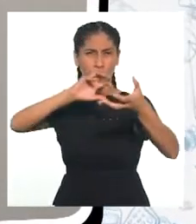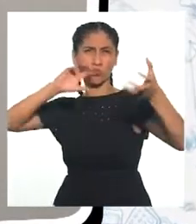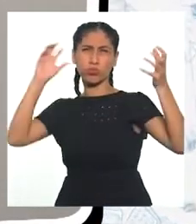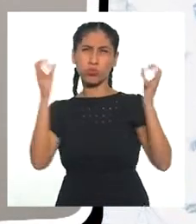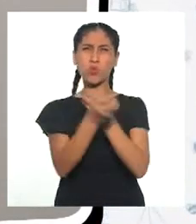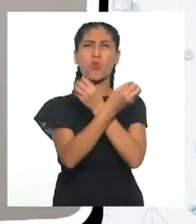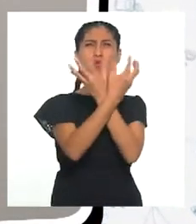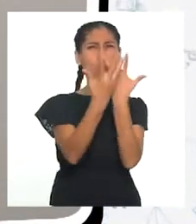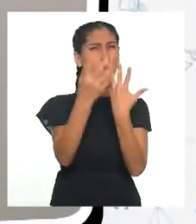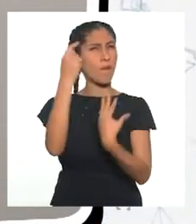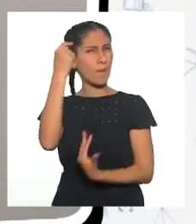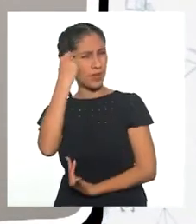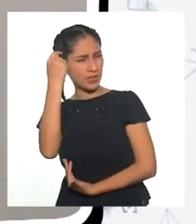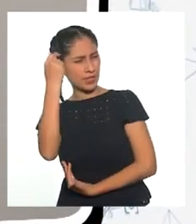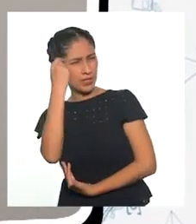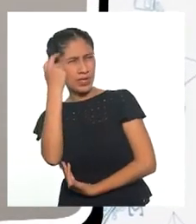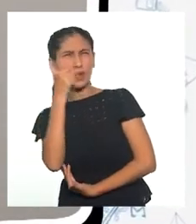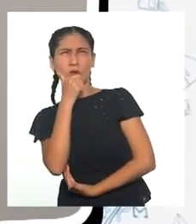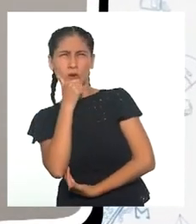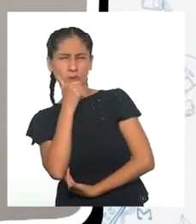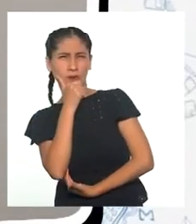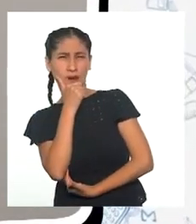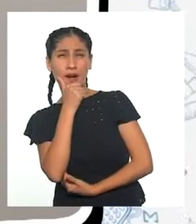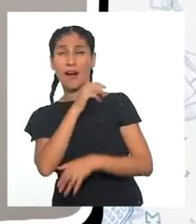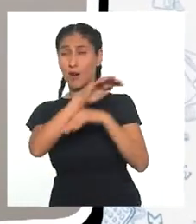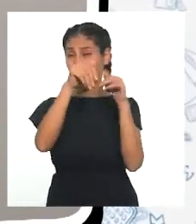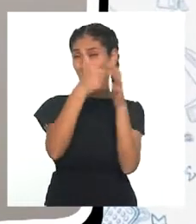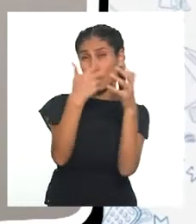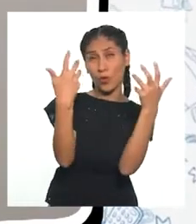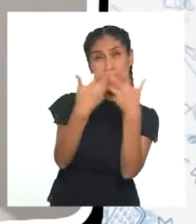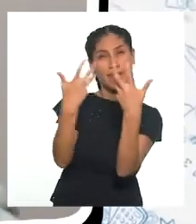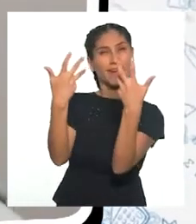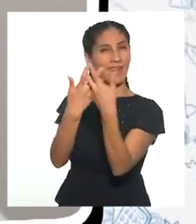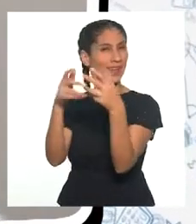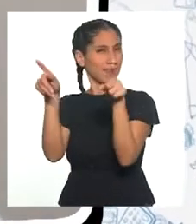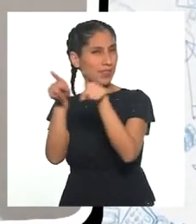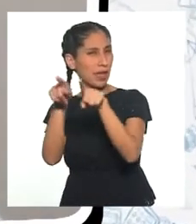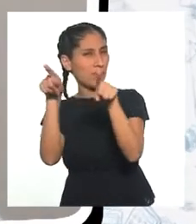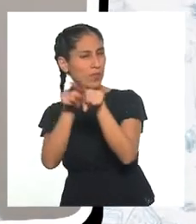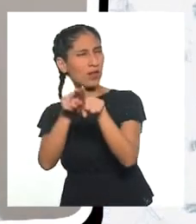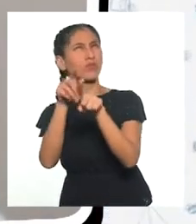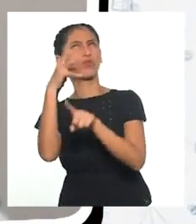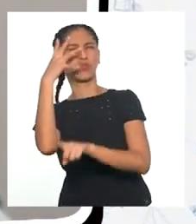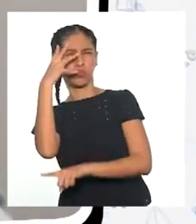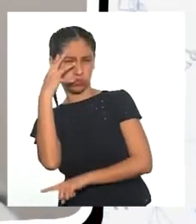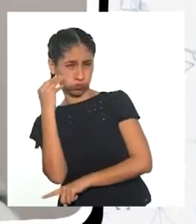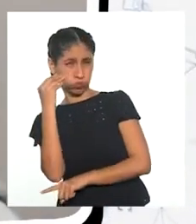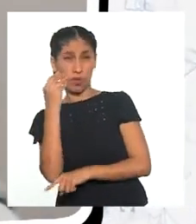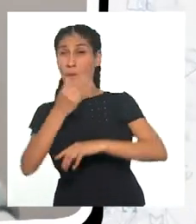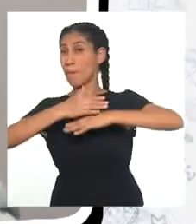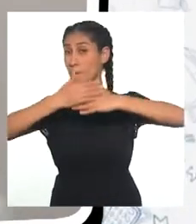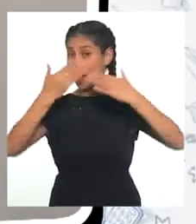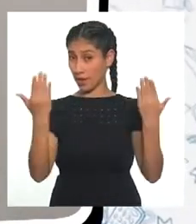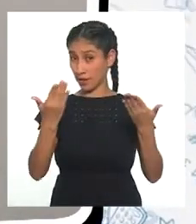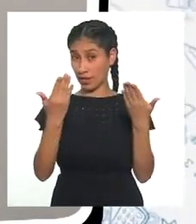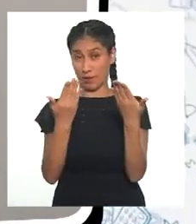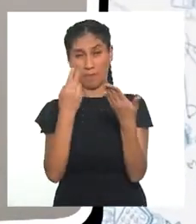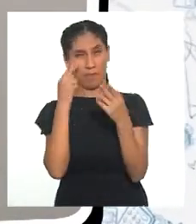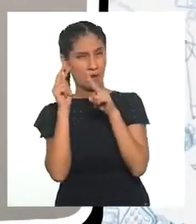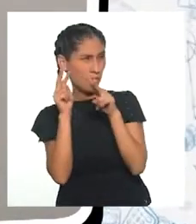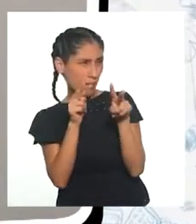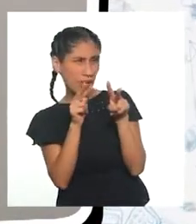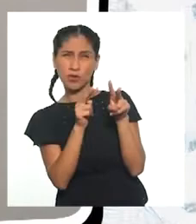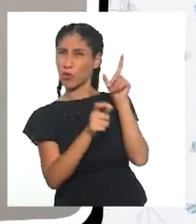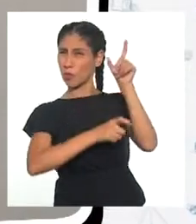basa en el pensamiento creativo, la empatía y la experimentación. Esto con la finalidad de satisfacer las necesidades